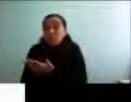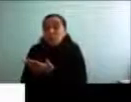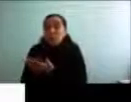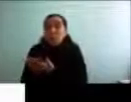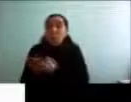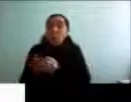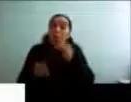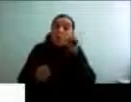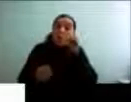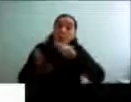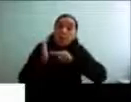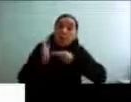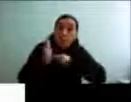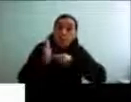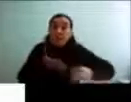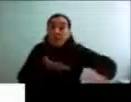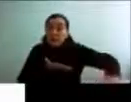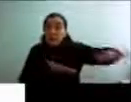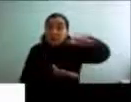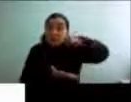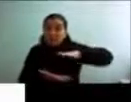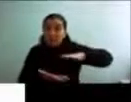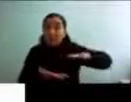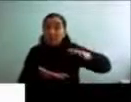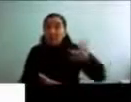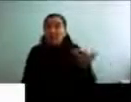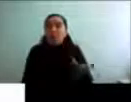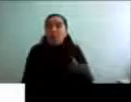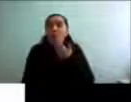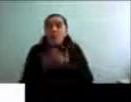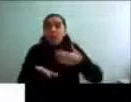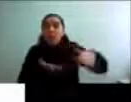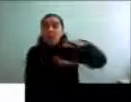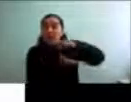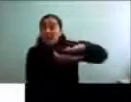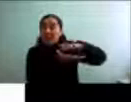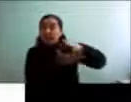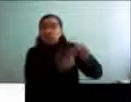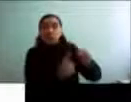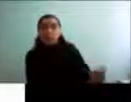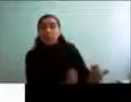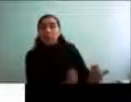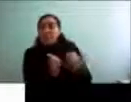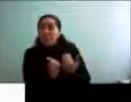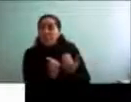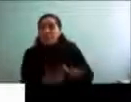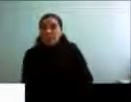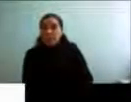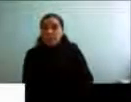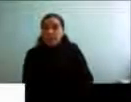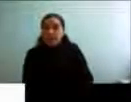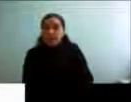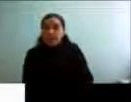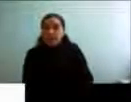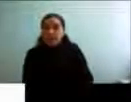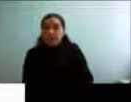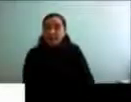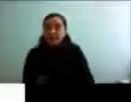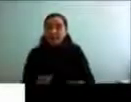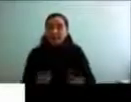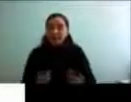problemas del entorno, cuando el entorno no es favorable, el entorno físico no es favorable,